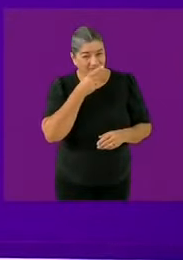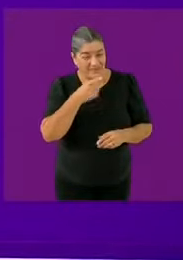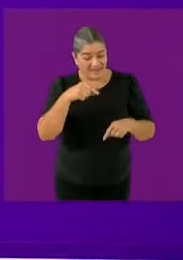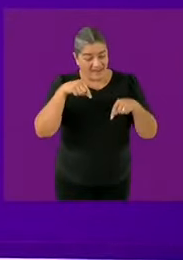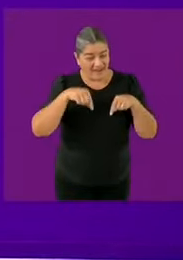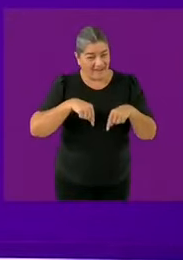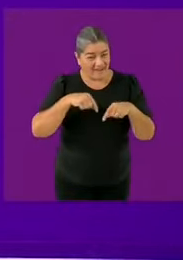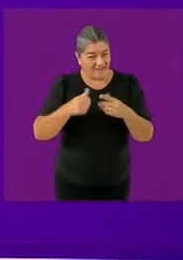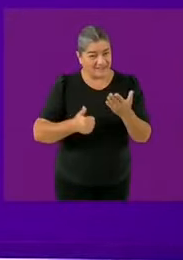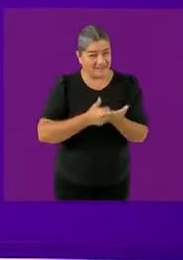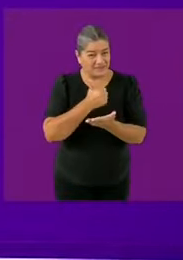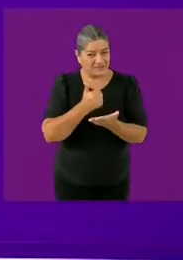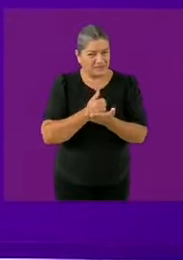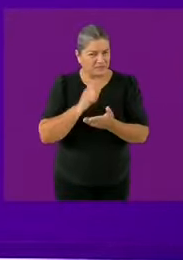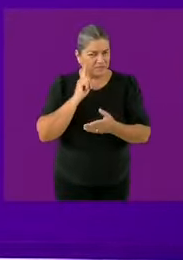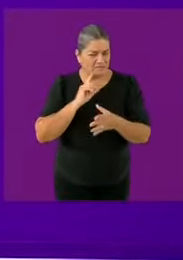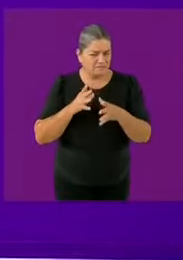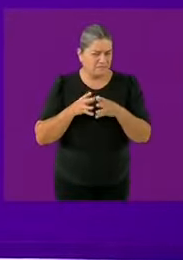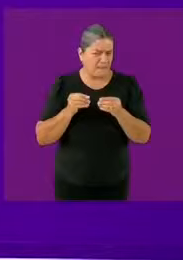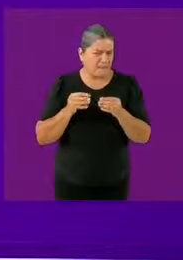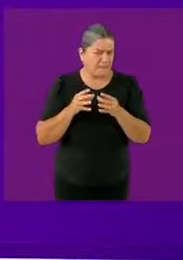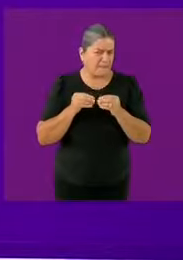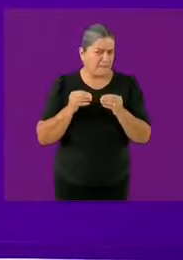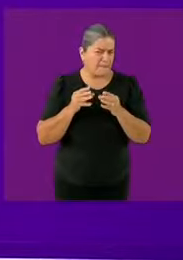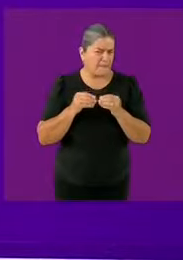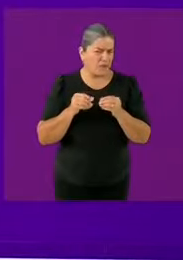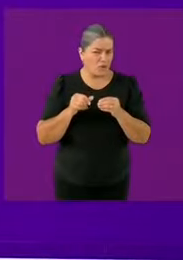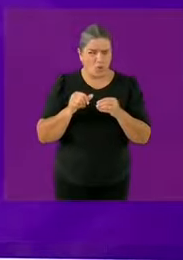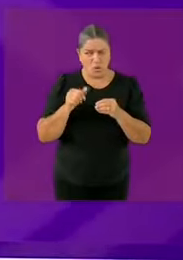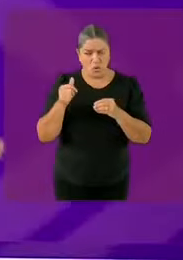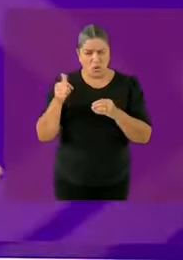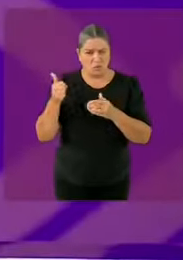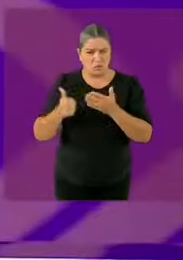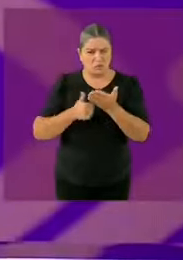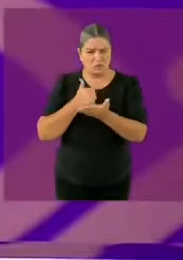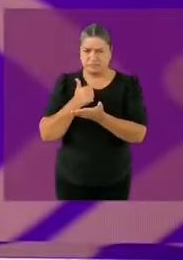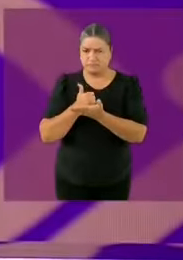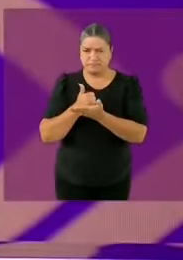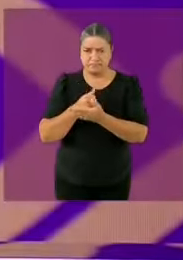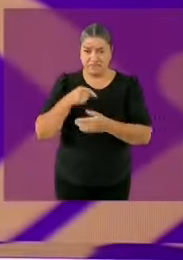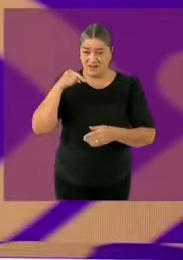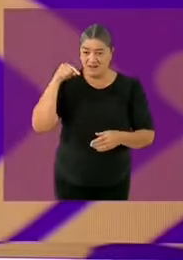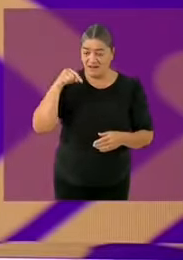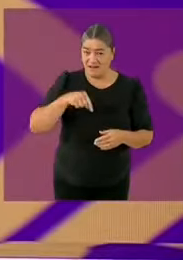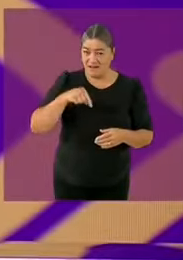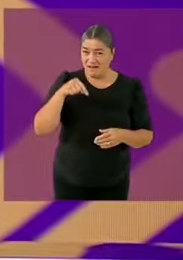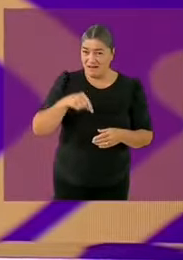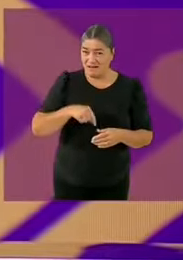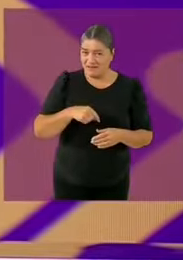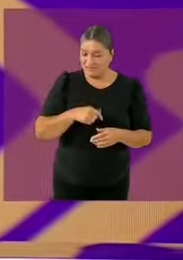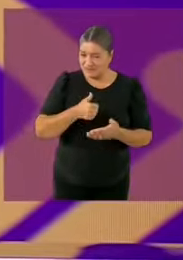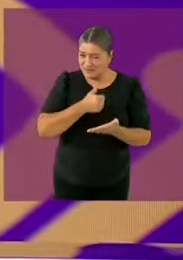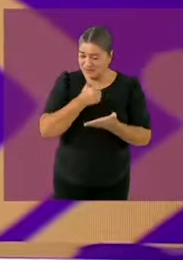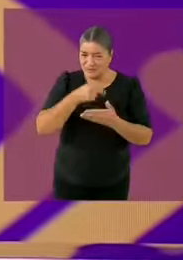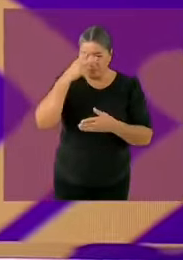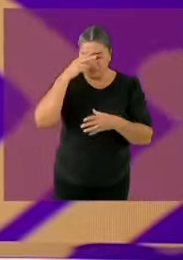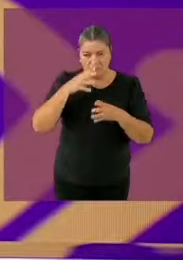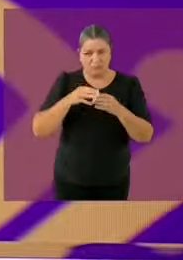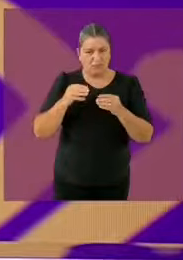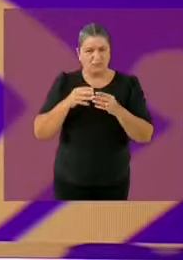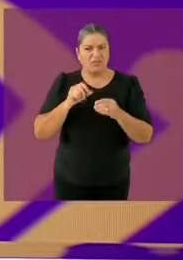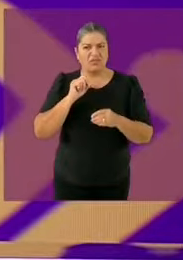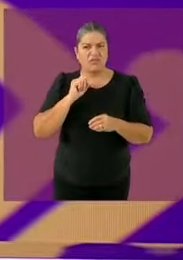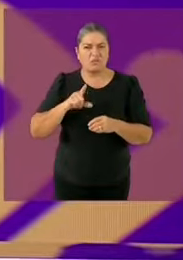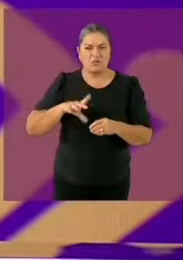México subió la violencia intrafamiliar y pues la violación de mujeres subió en la Ciudad de México entonces ¿cuáles resultados habla